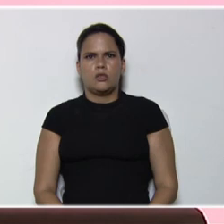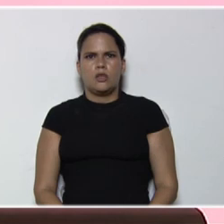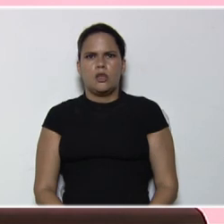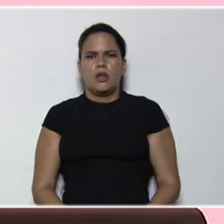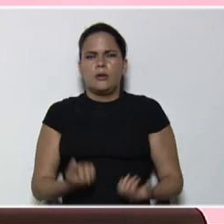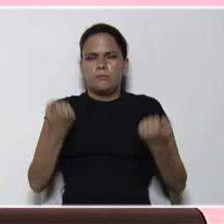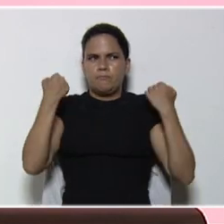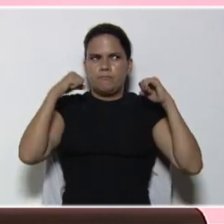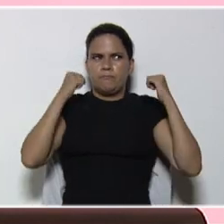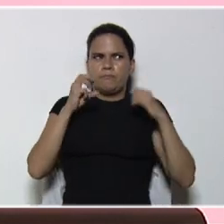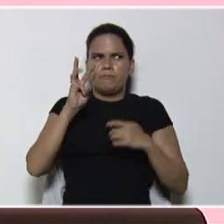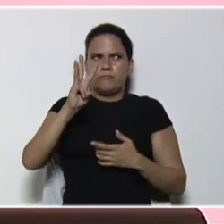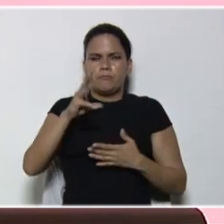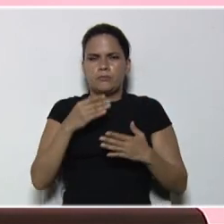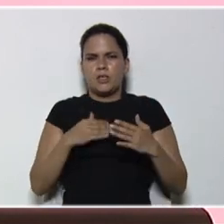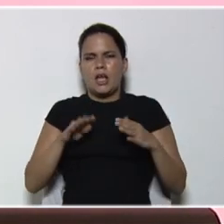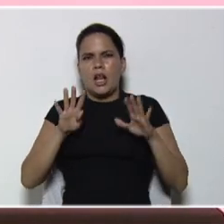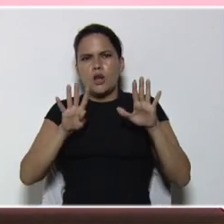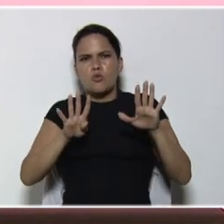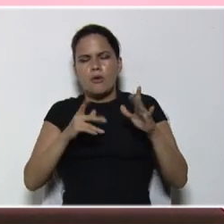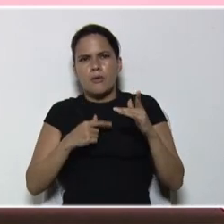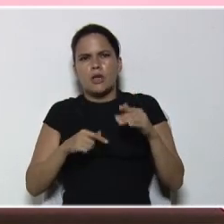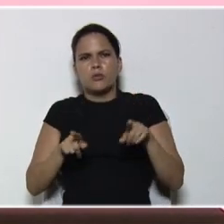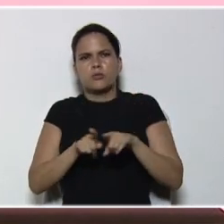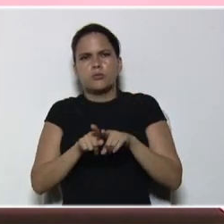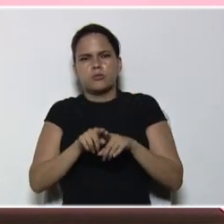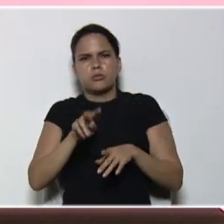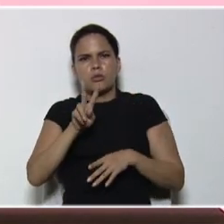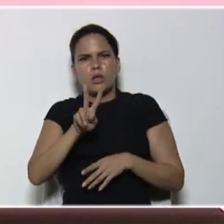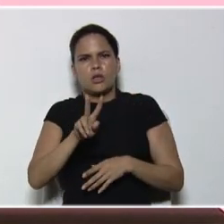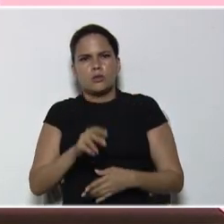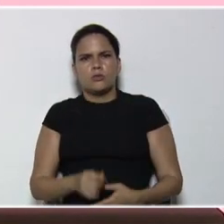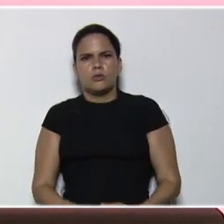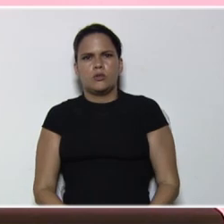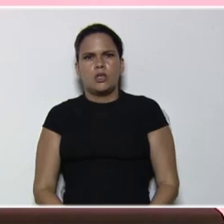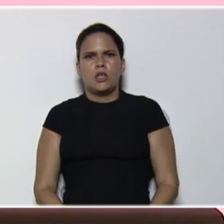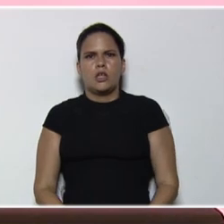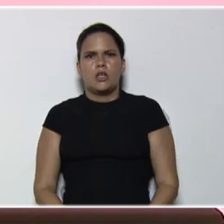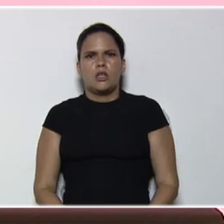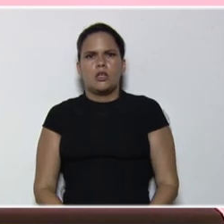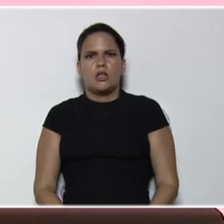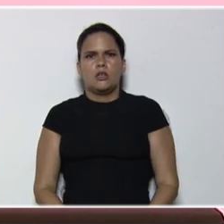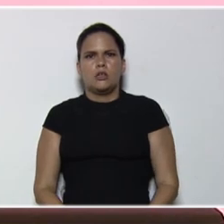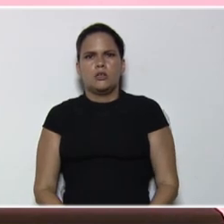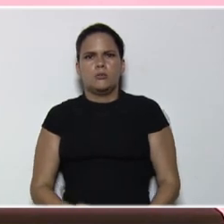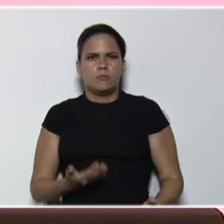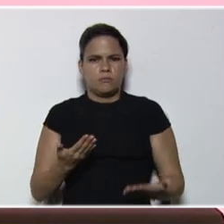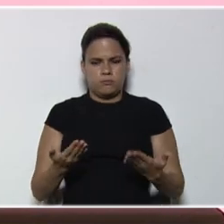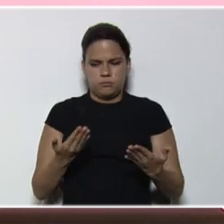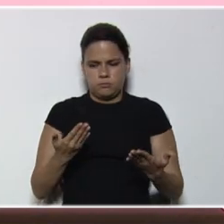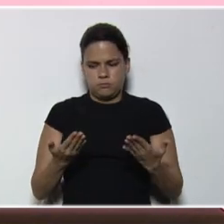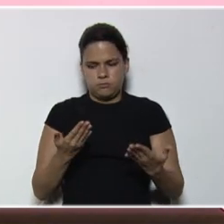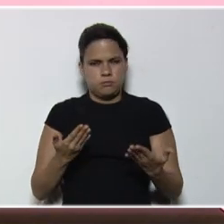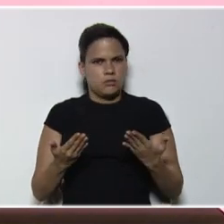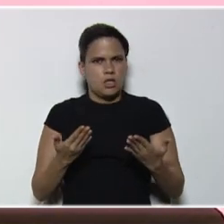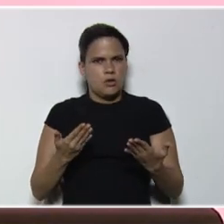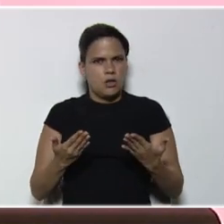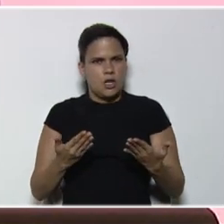9, es igual a 2, la equivalencia, entre, la función, exponencial,